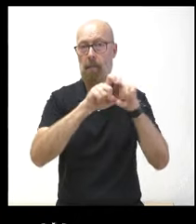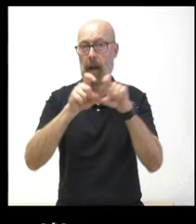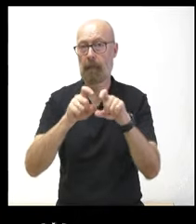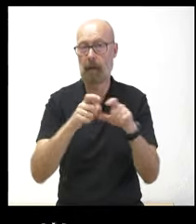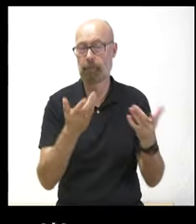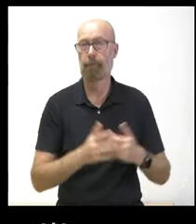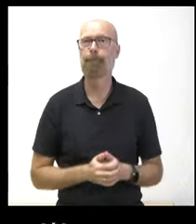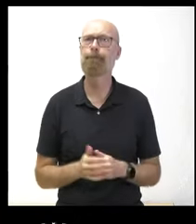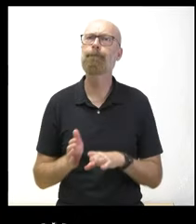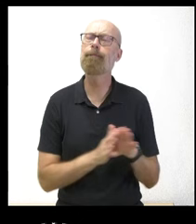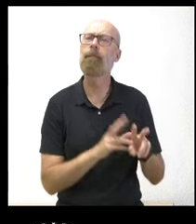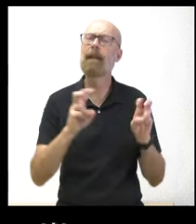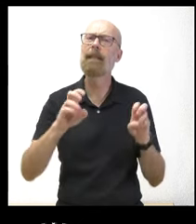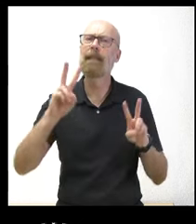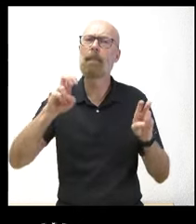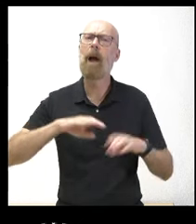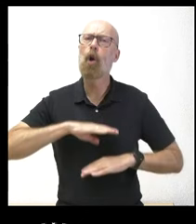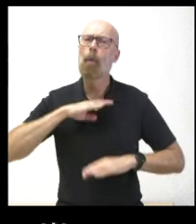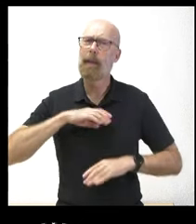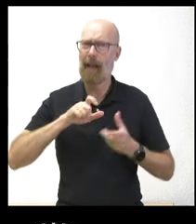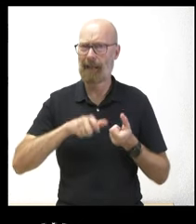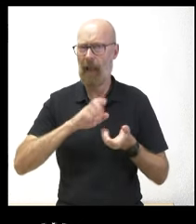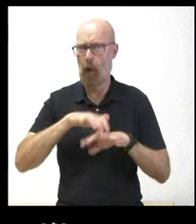Sí, y en cuanto a las competencias de Castilla y León,